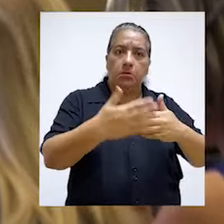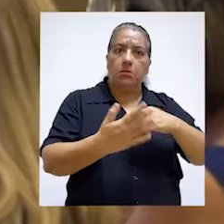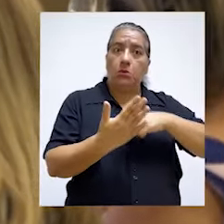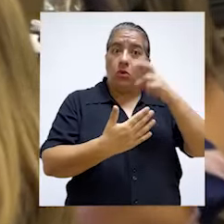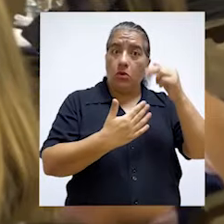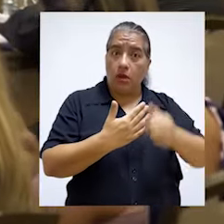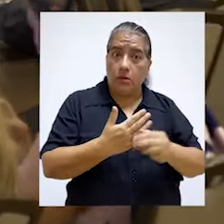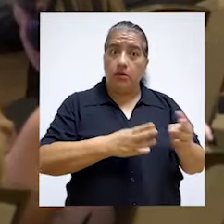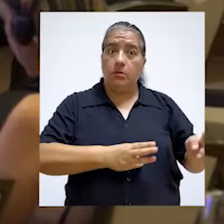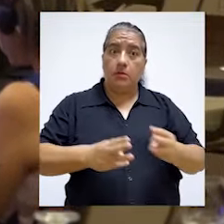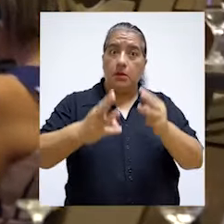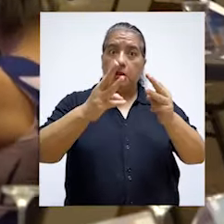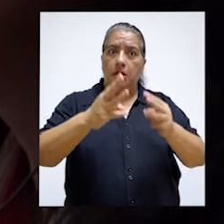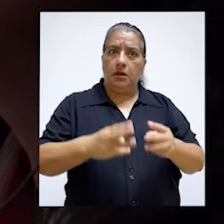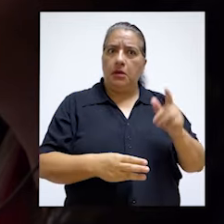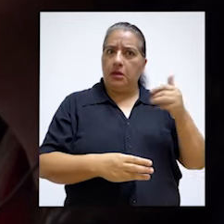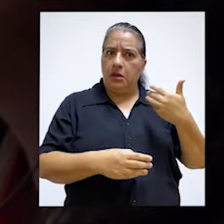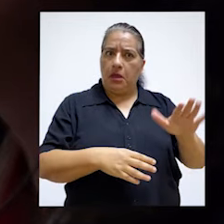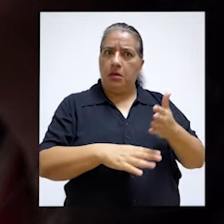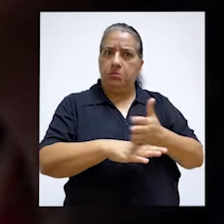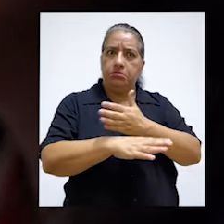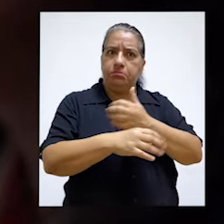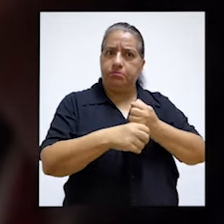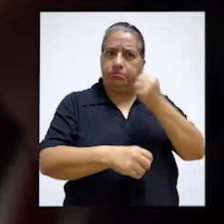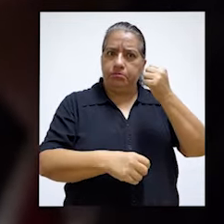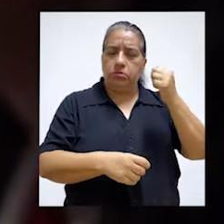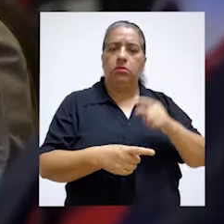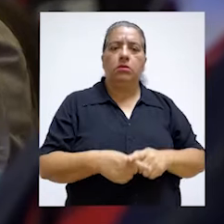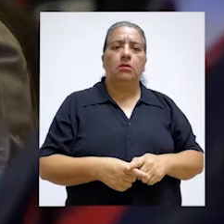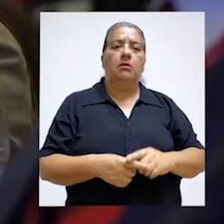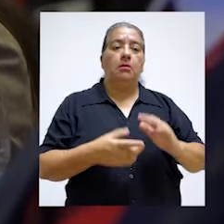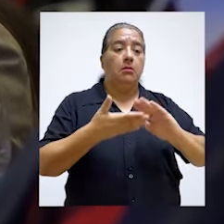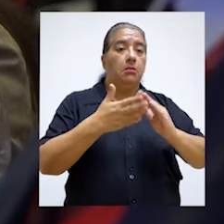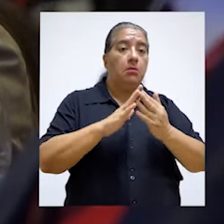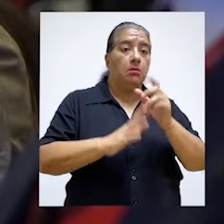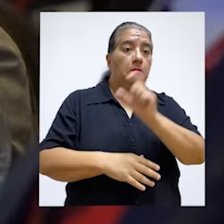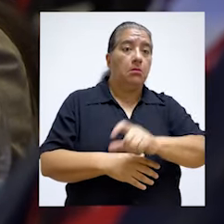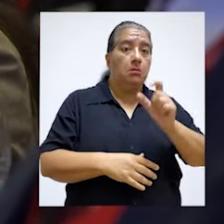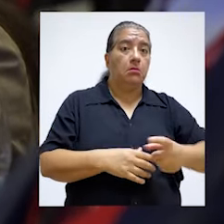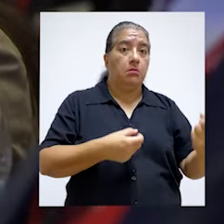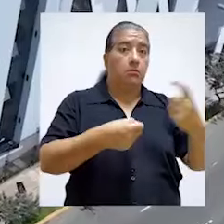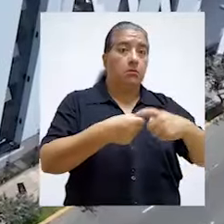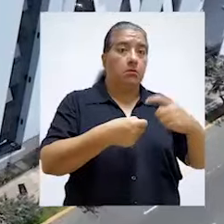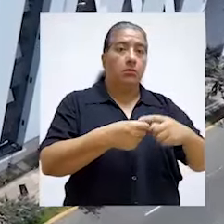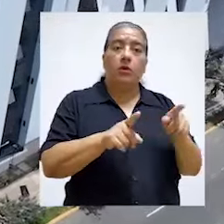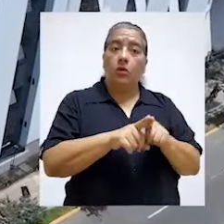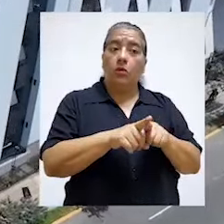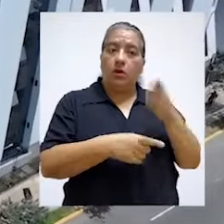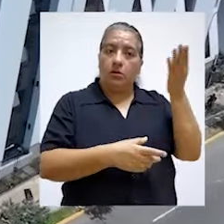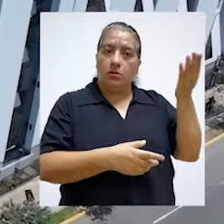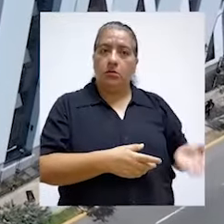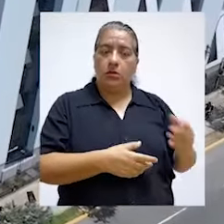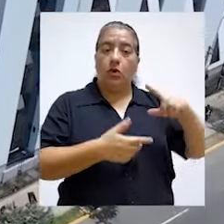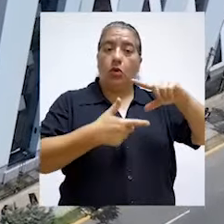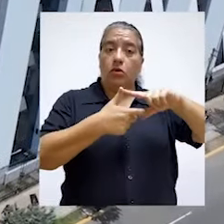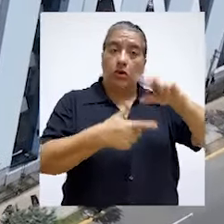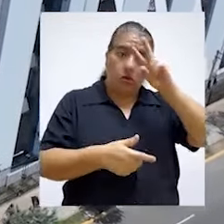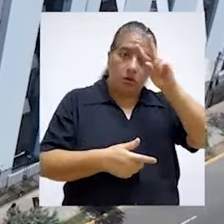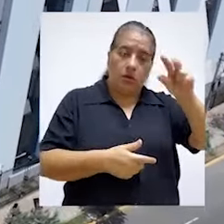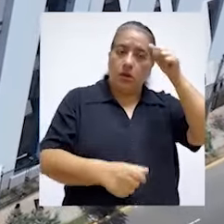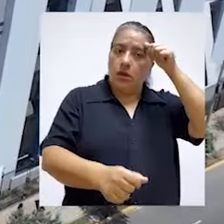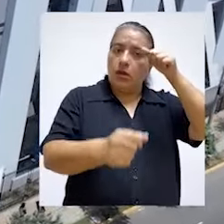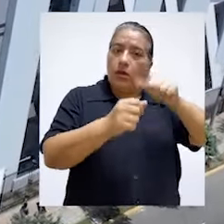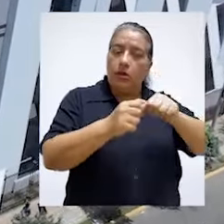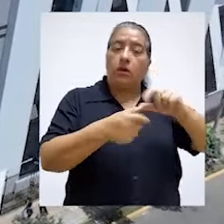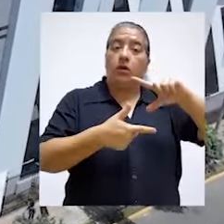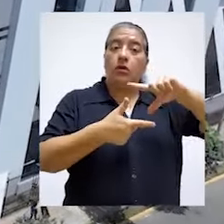y metodologías exitosas de participación ciudadana e interacción con la sociedad civil, como es el caso de la Contraloría de Perú.